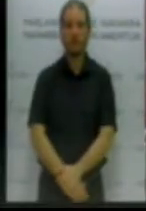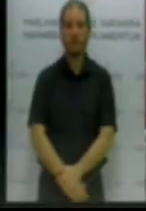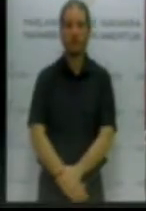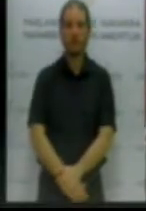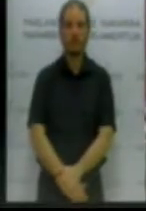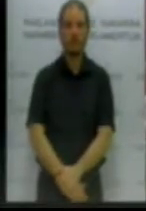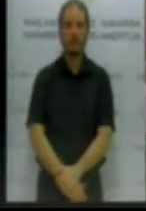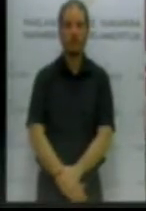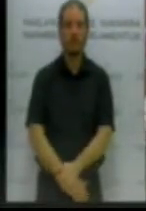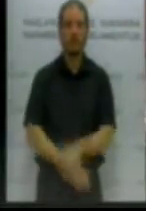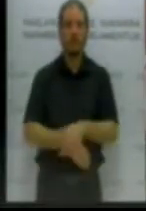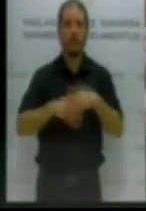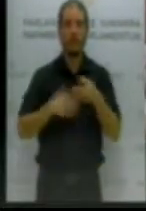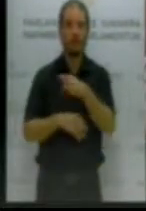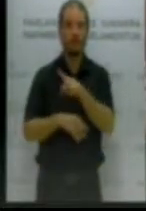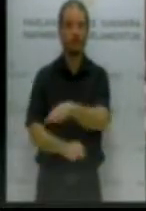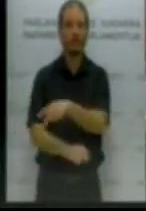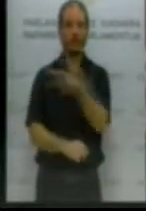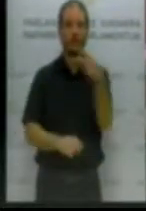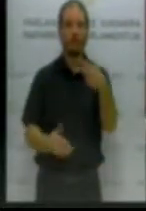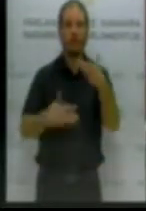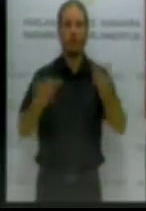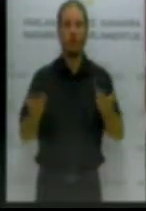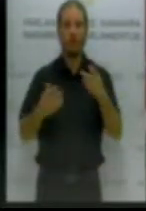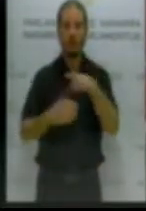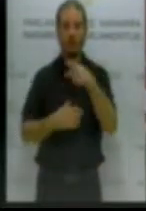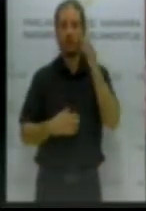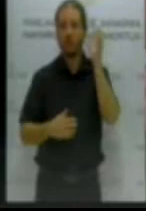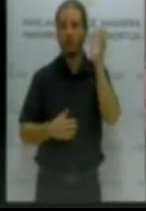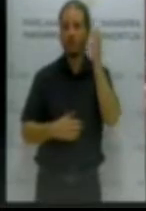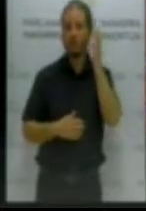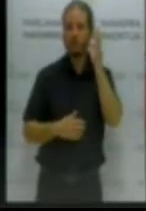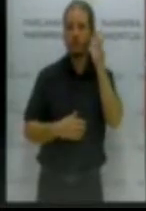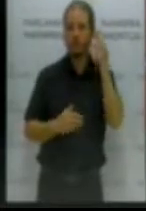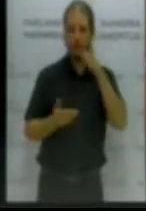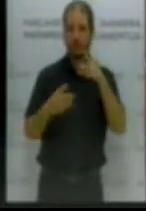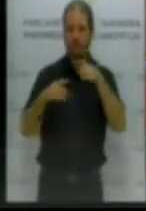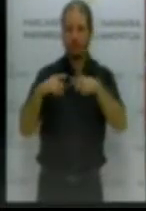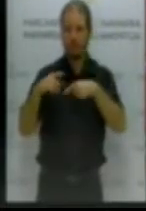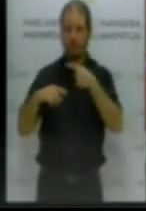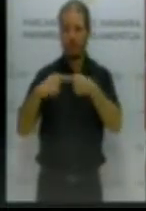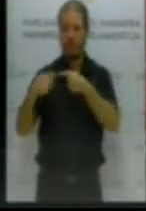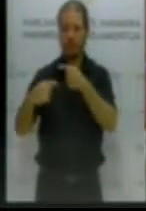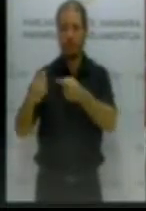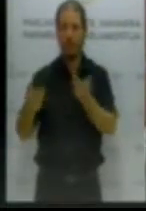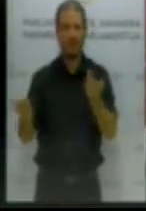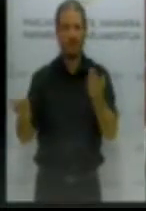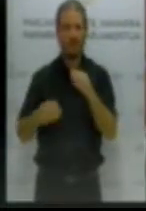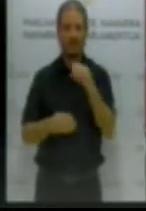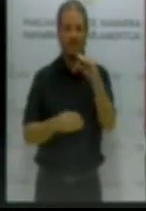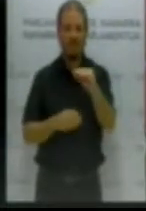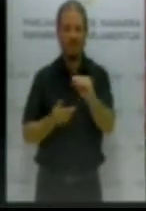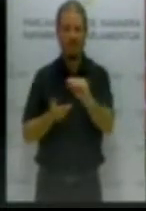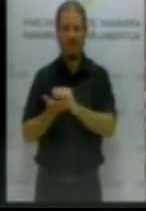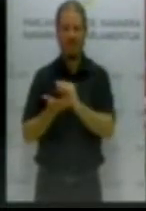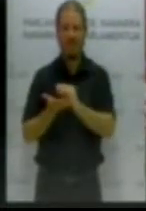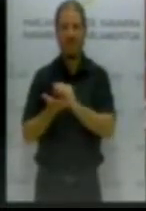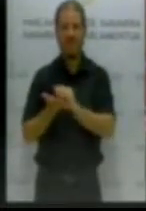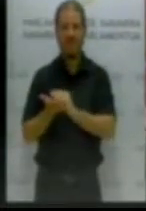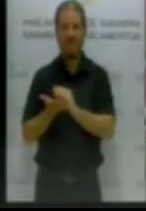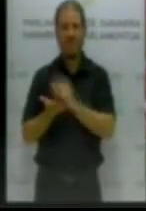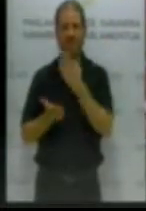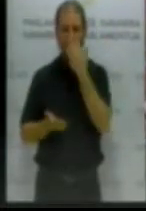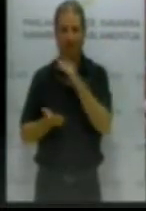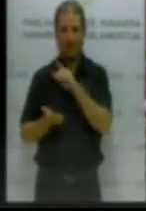¿Esto qué implicaba? Pues que estas mujeres, en muchos casos, además de tener que hacer frente al día a día con estas pensiones indignas y ridículas, además tenían